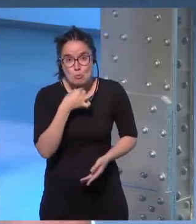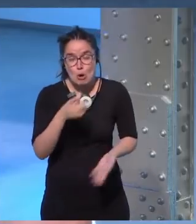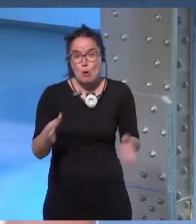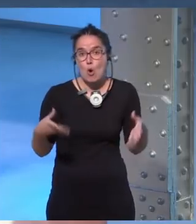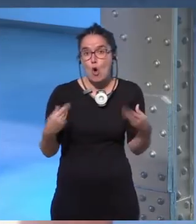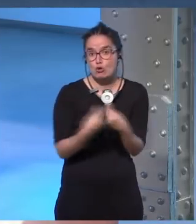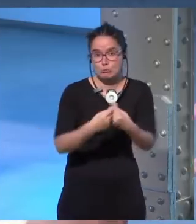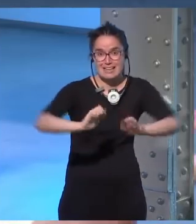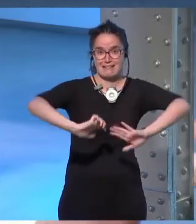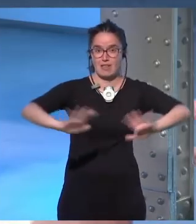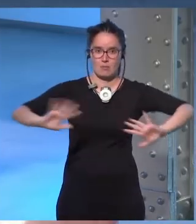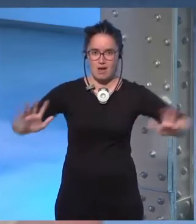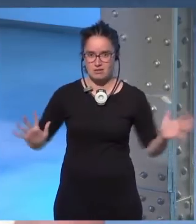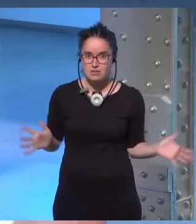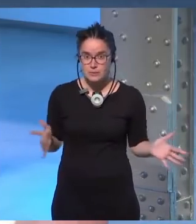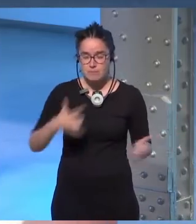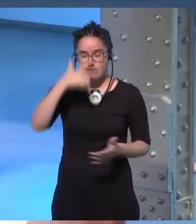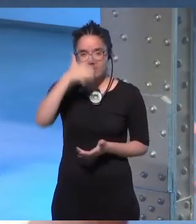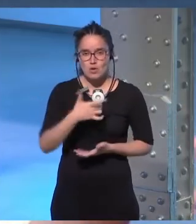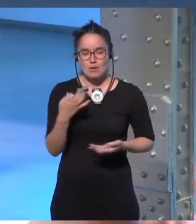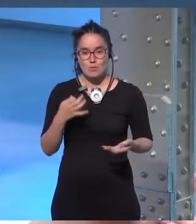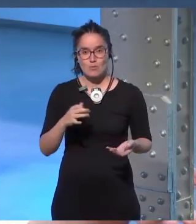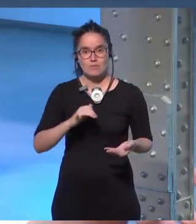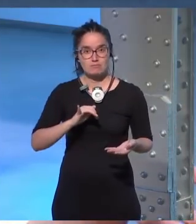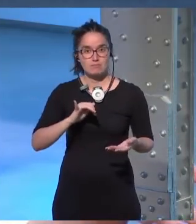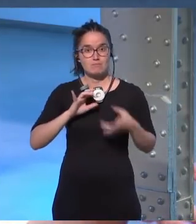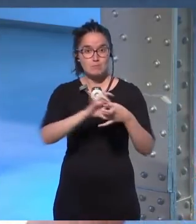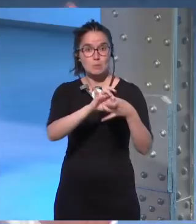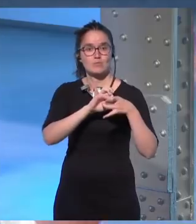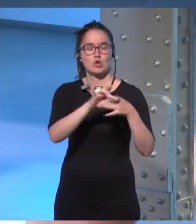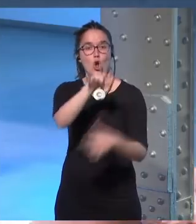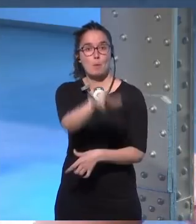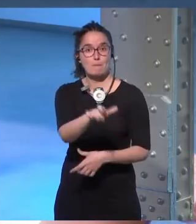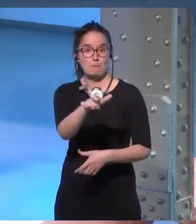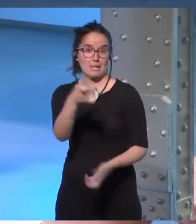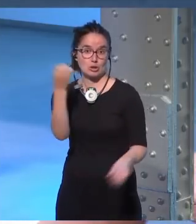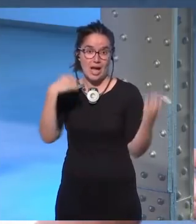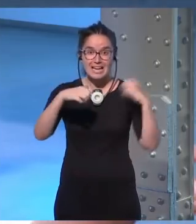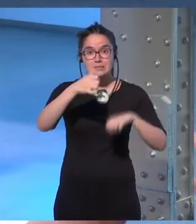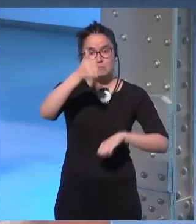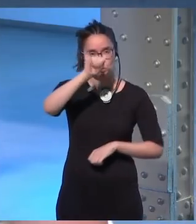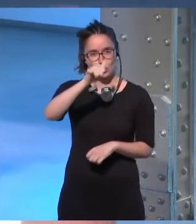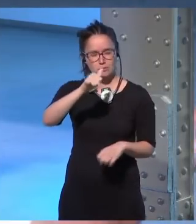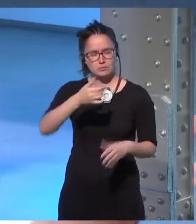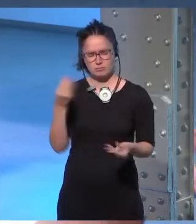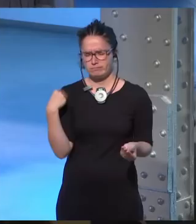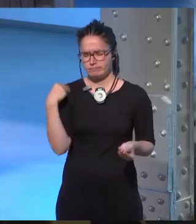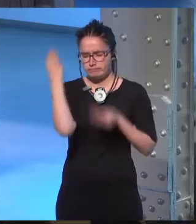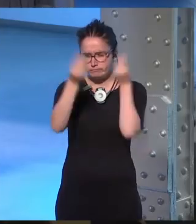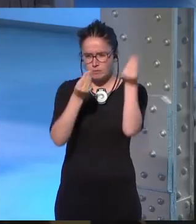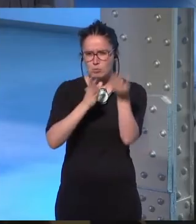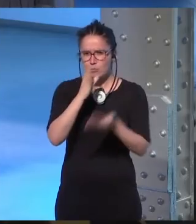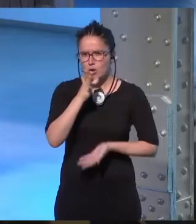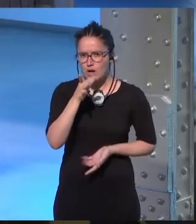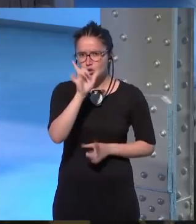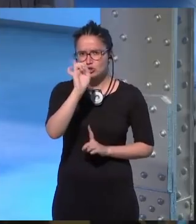acompañante, y nada más. Y yo me tenía que identificar con los personajes masculinos. Y eso me llevó a preguntarme, oye, ¿y por